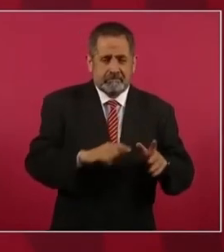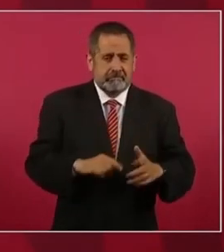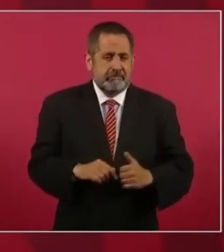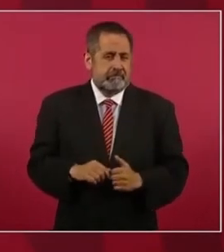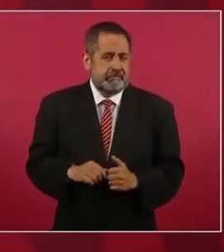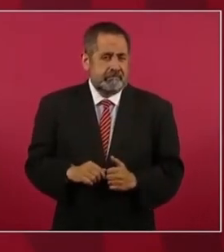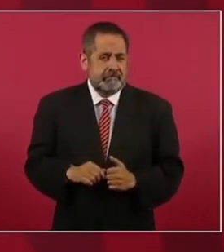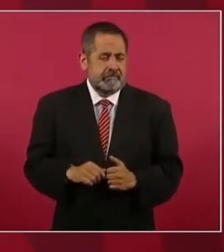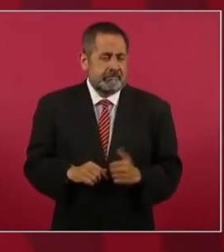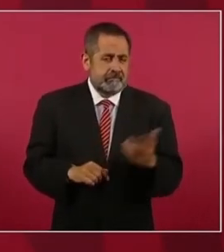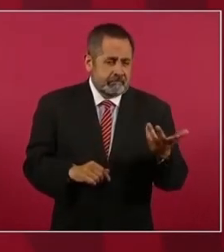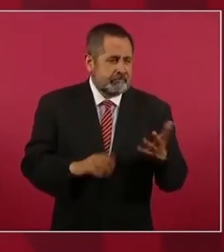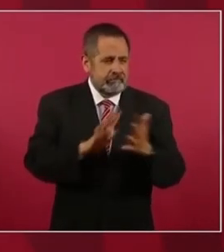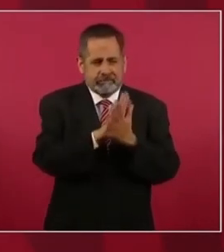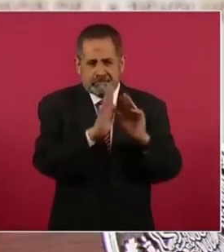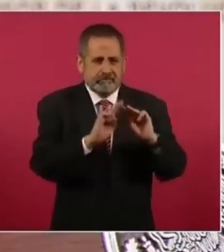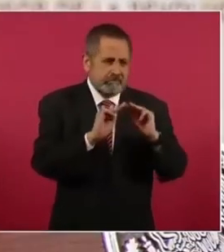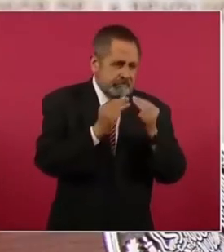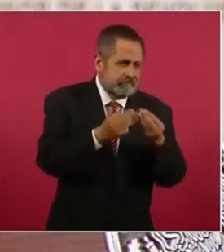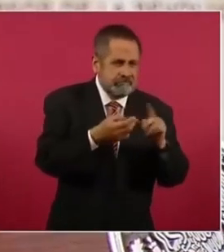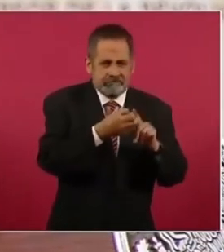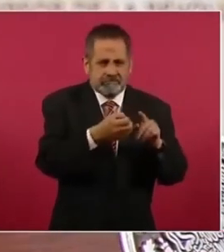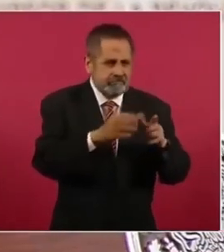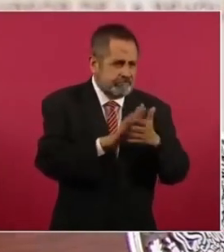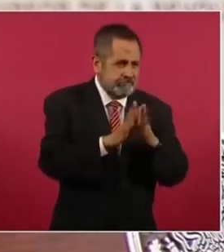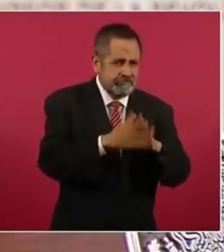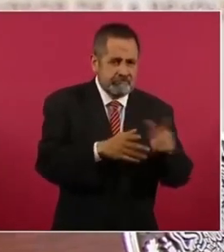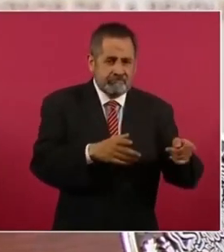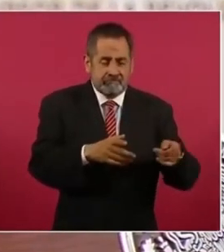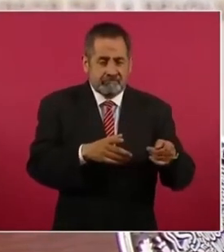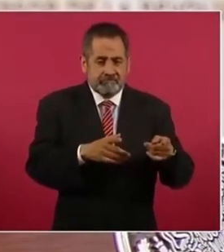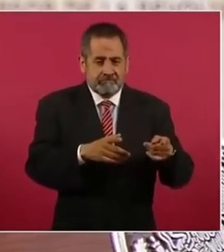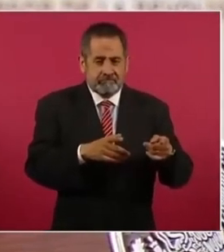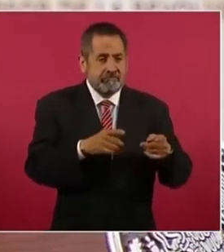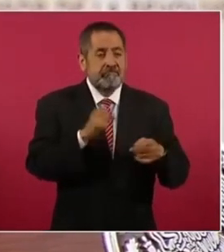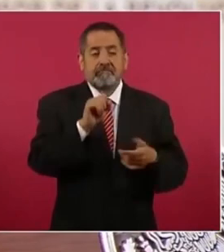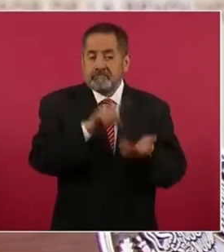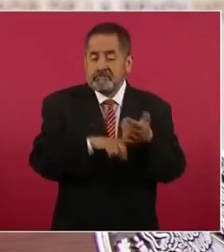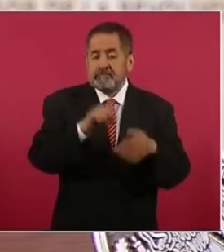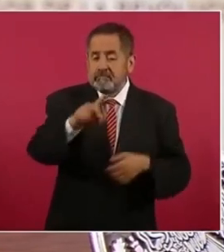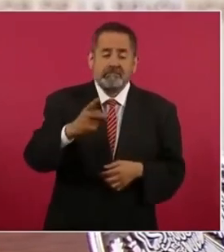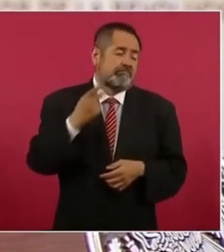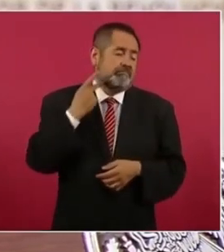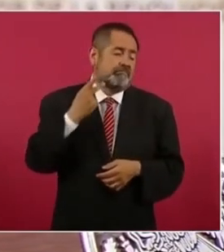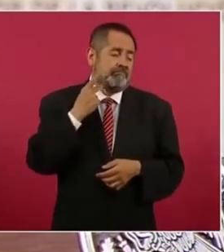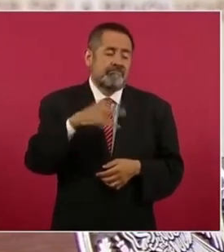a la delincuencia organizada y a la delincuencia de cuello blanco